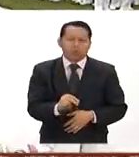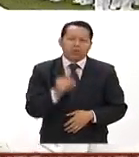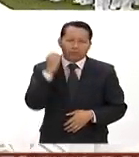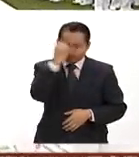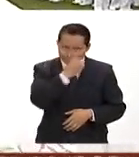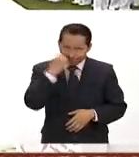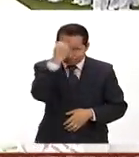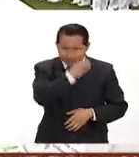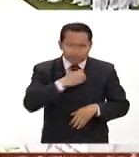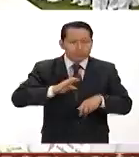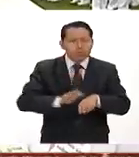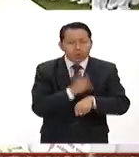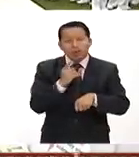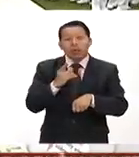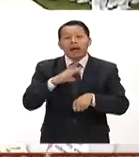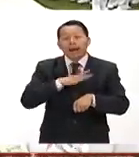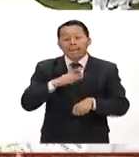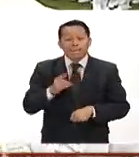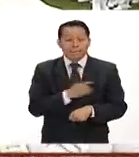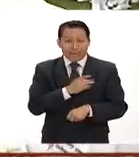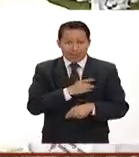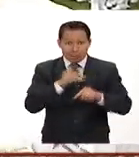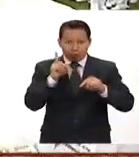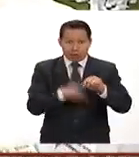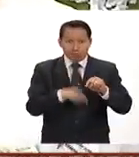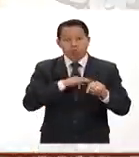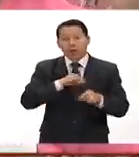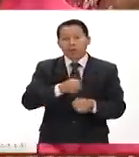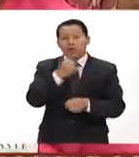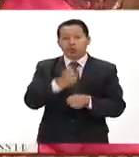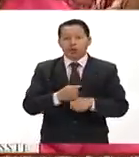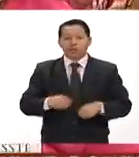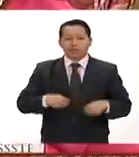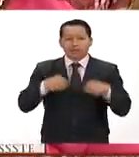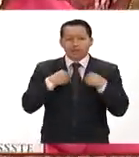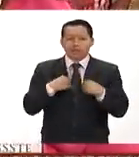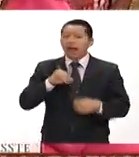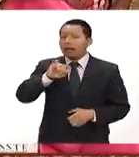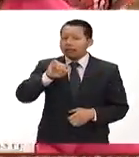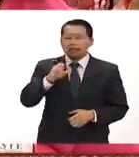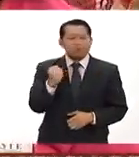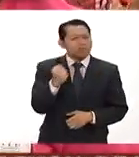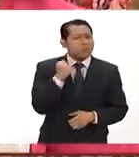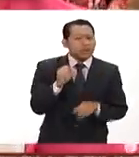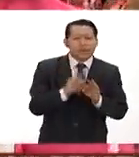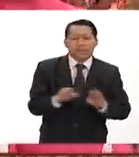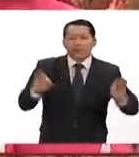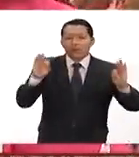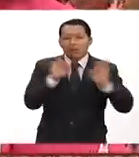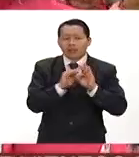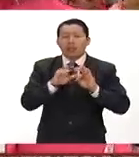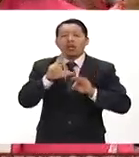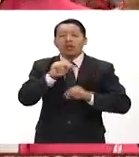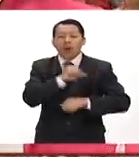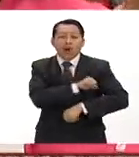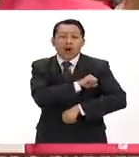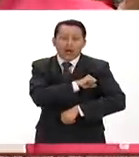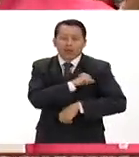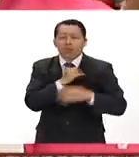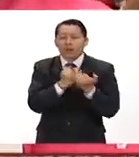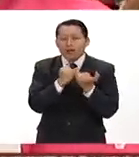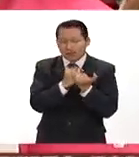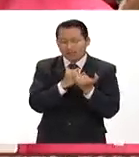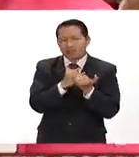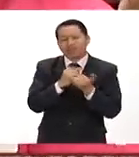más pronto perdamos esos miedos vamos a tener más oportunidad de vida Es muy importante que no usen desodorantes antitranspirantes